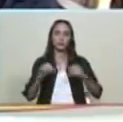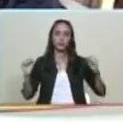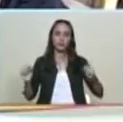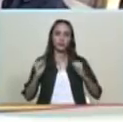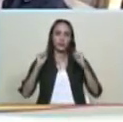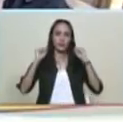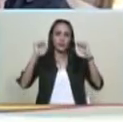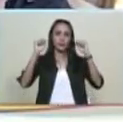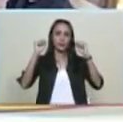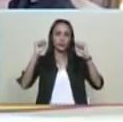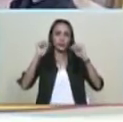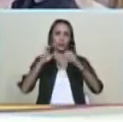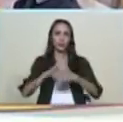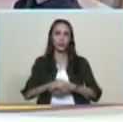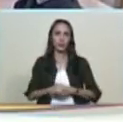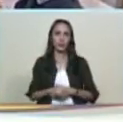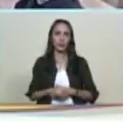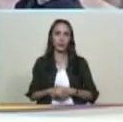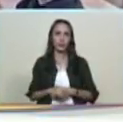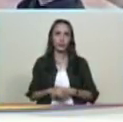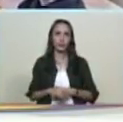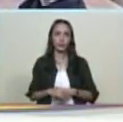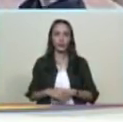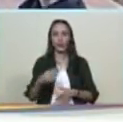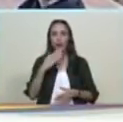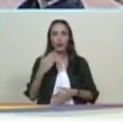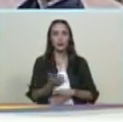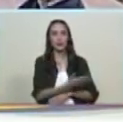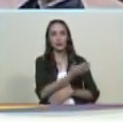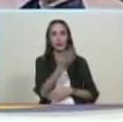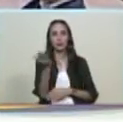venceremos siempre venceremos gracias